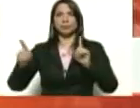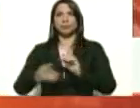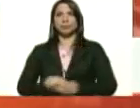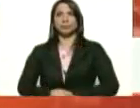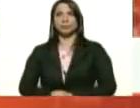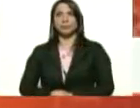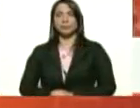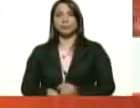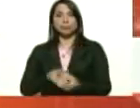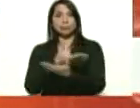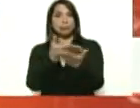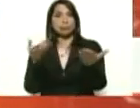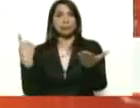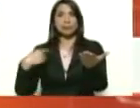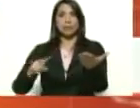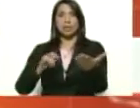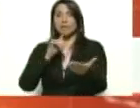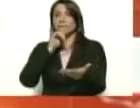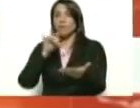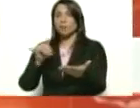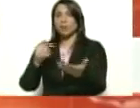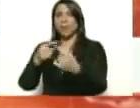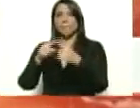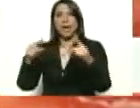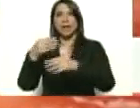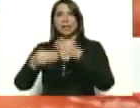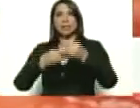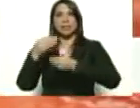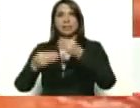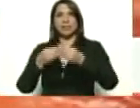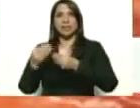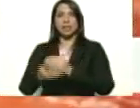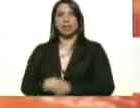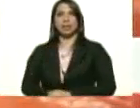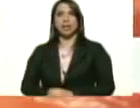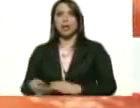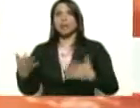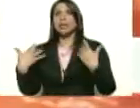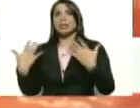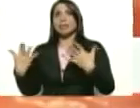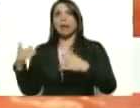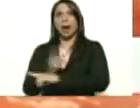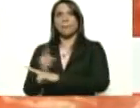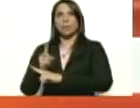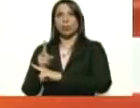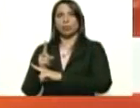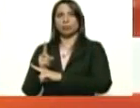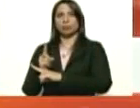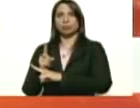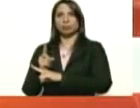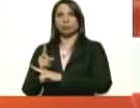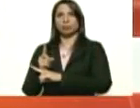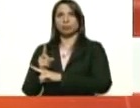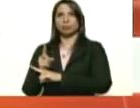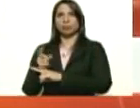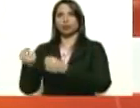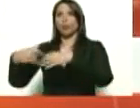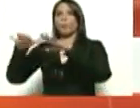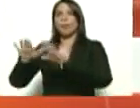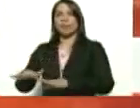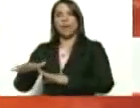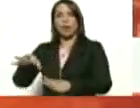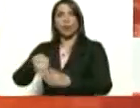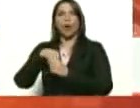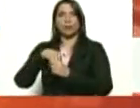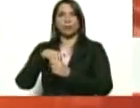Ahí tienen un conjunto de anuncios para levantar de manera apresurada, apresurada, a destiempo,